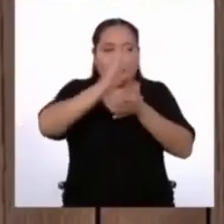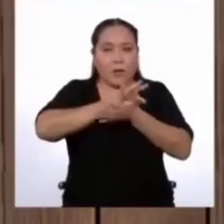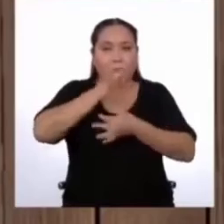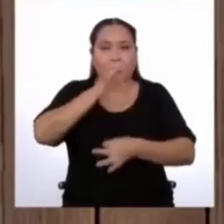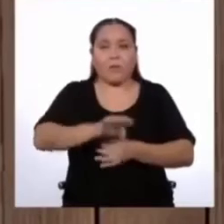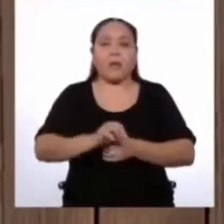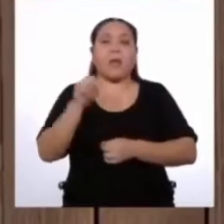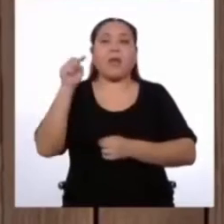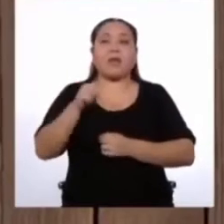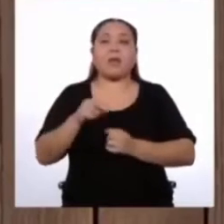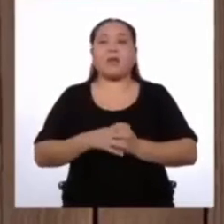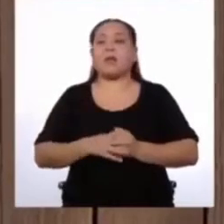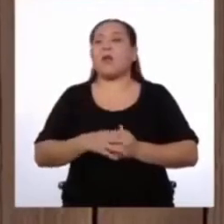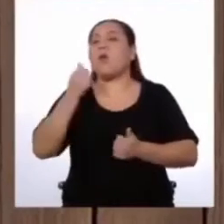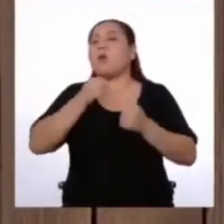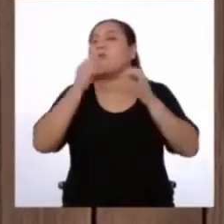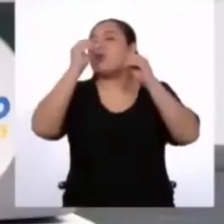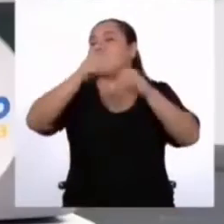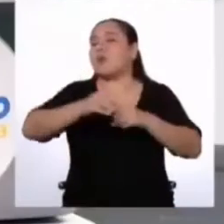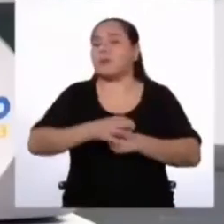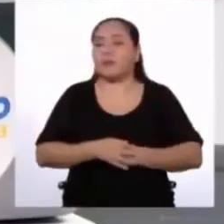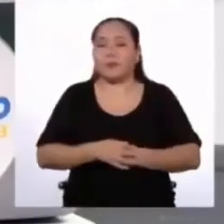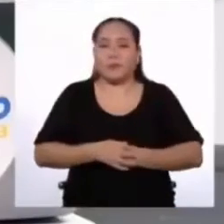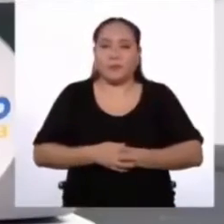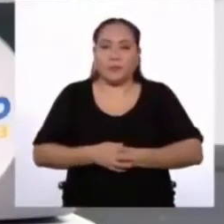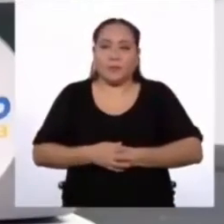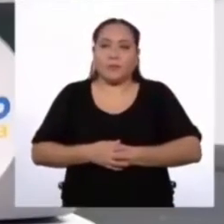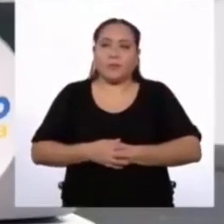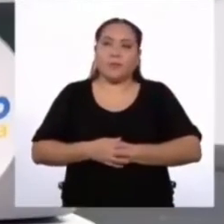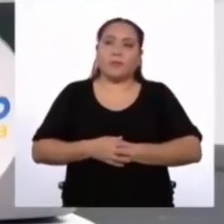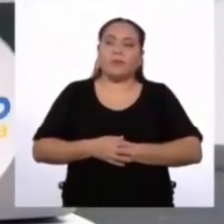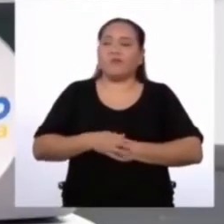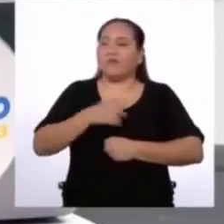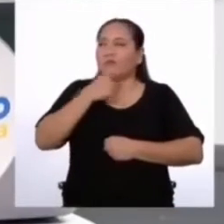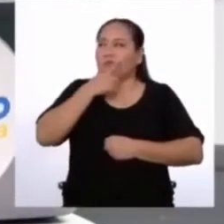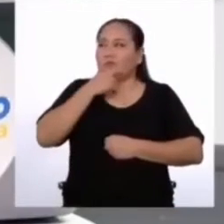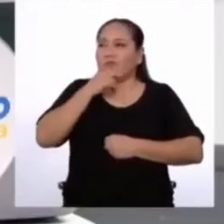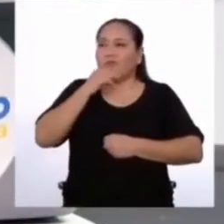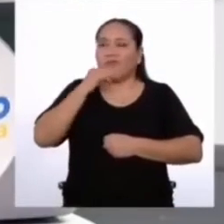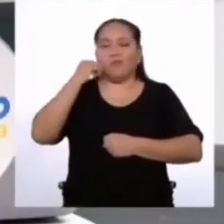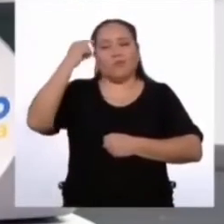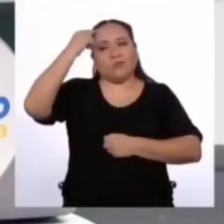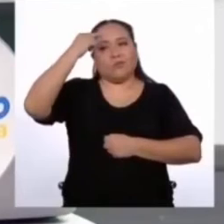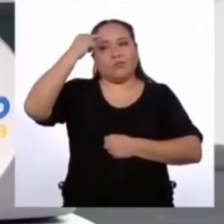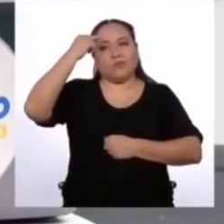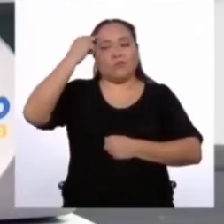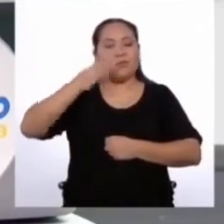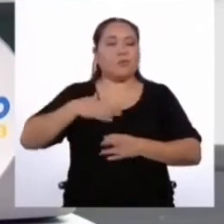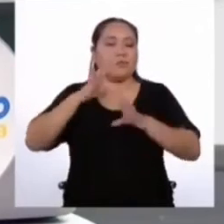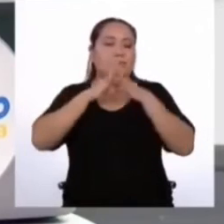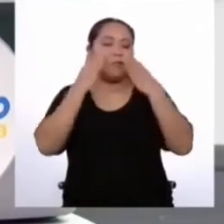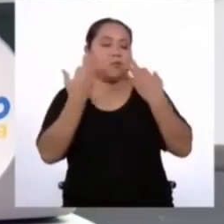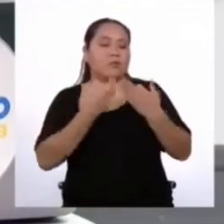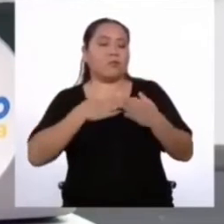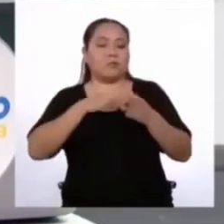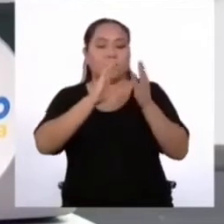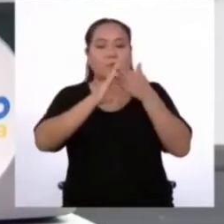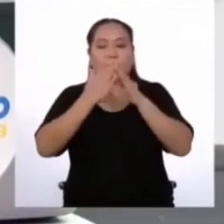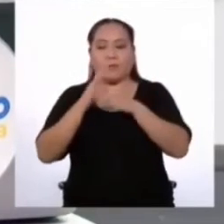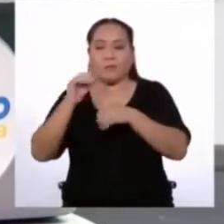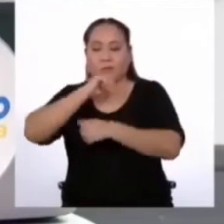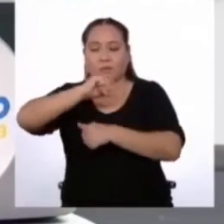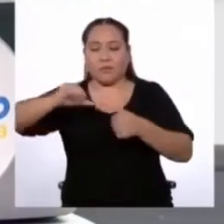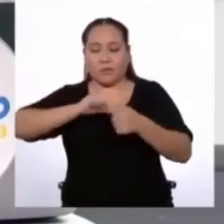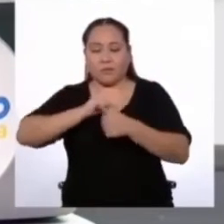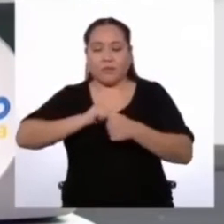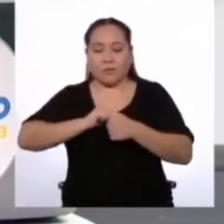En nuestro caso, ¿qué podríamos poner? A ver, yo quiero que mi familia, mi comunidad, se pongan en acción